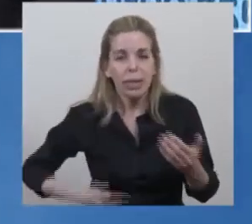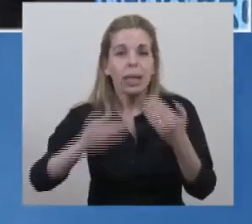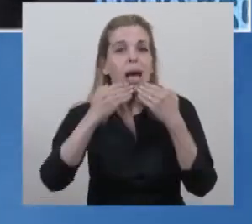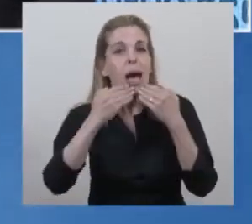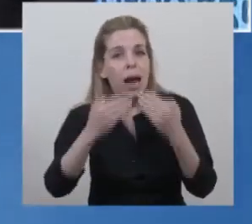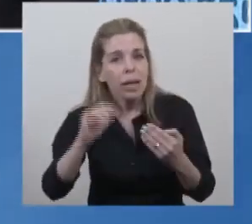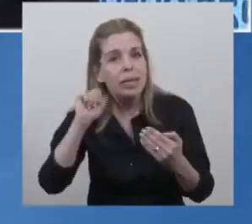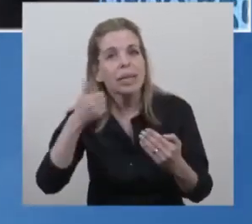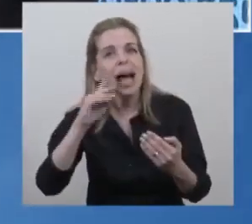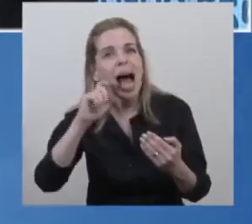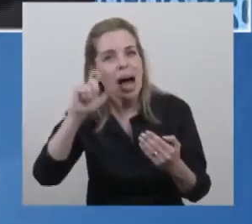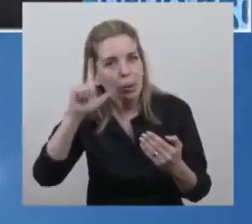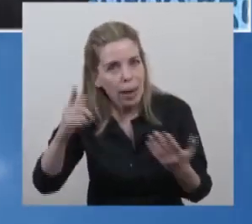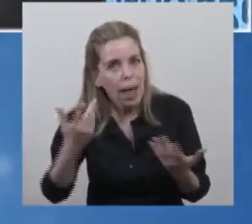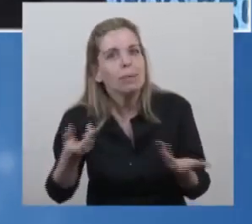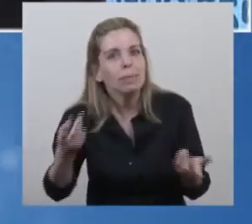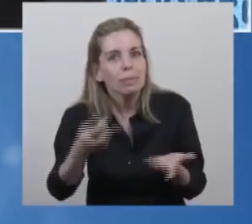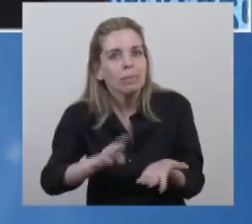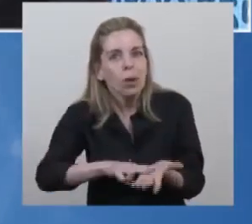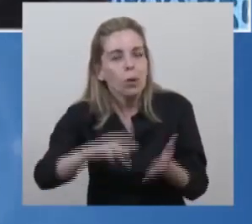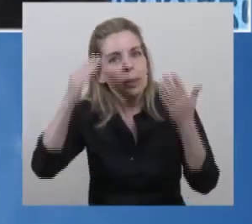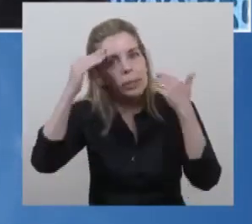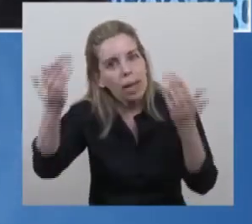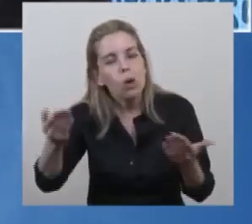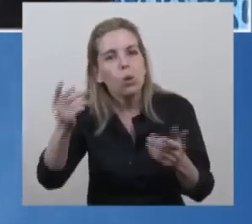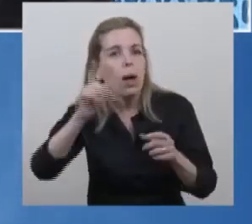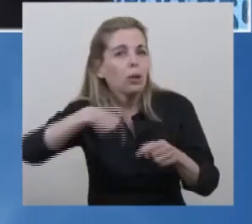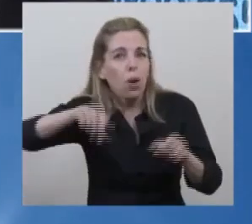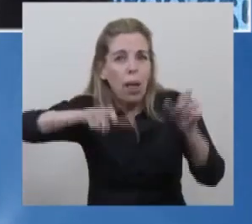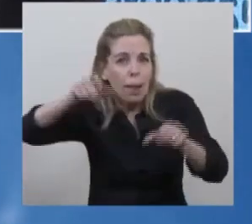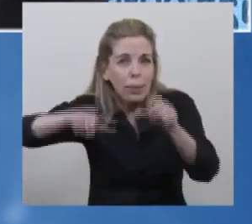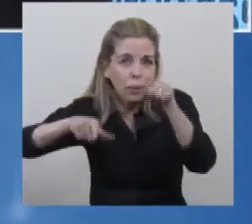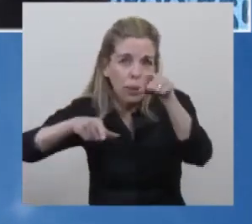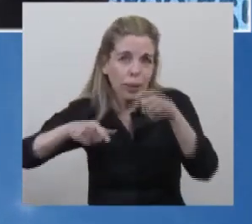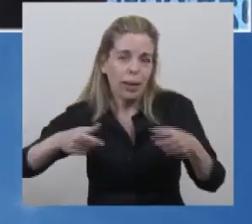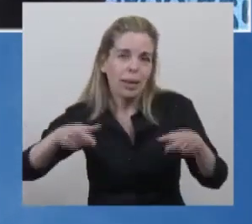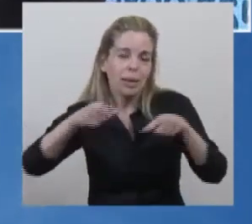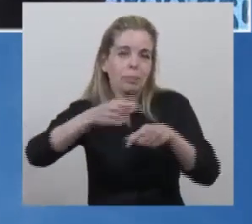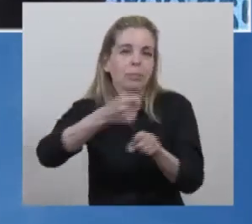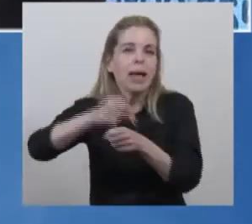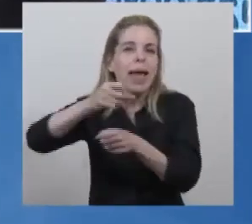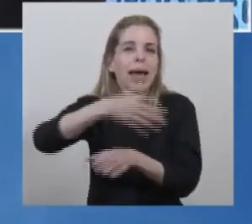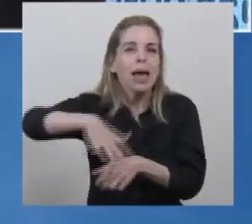gracias, Gabriel. Nuevamente el saludo a todos los que están en ese hermoso acto allí en Escobar.